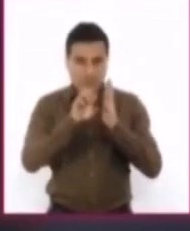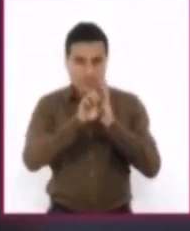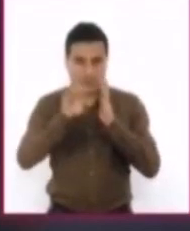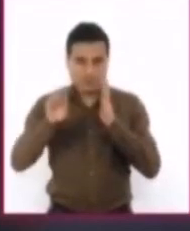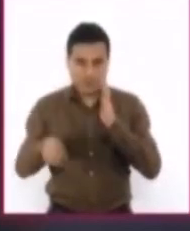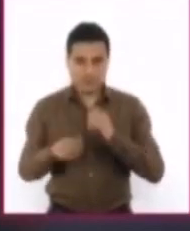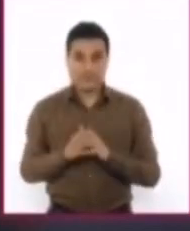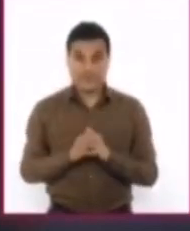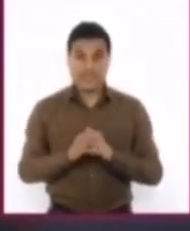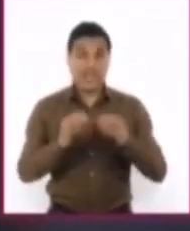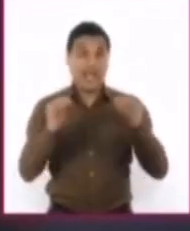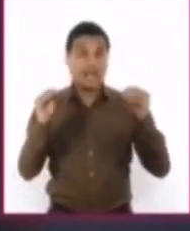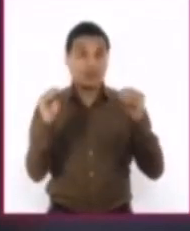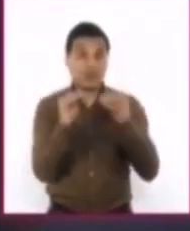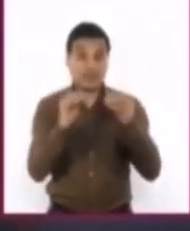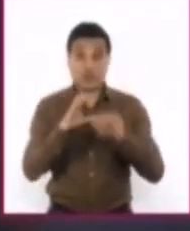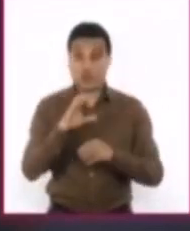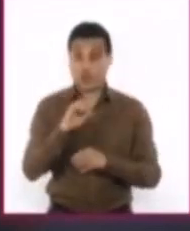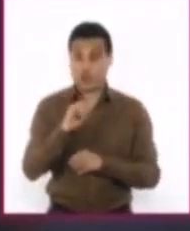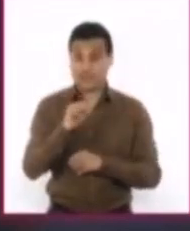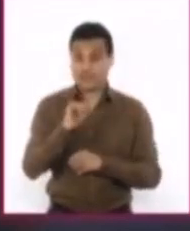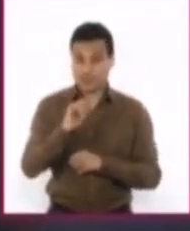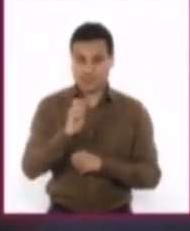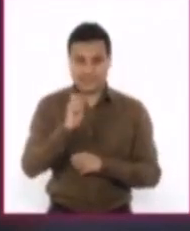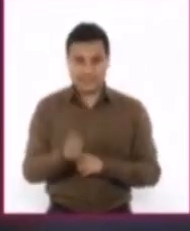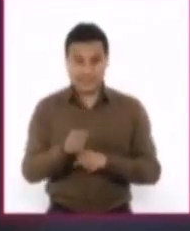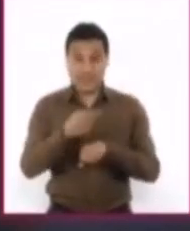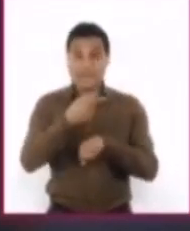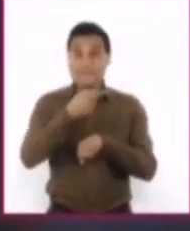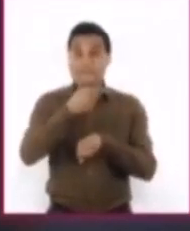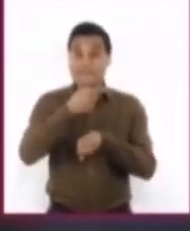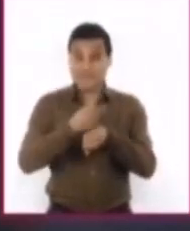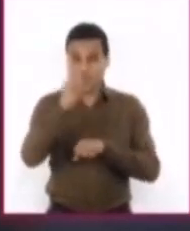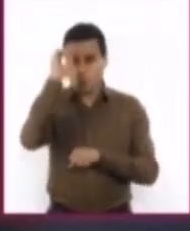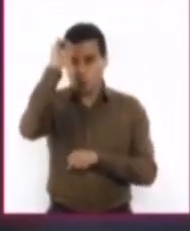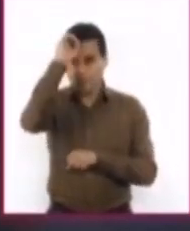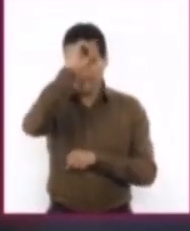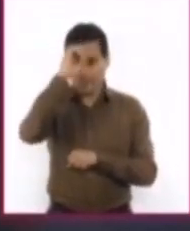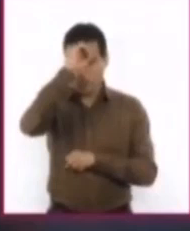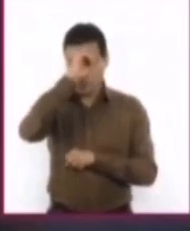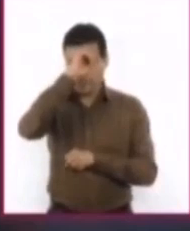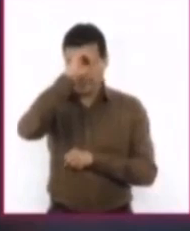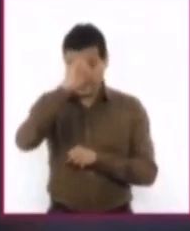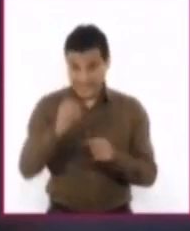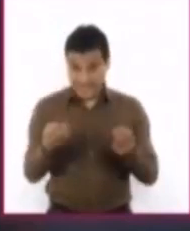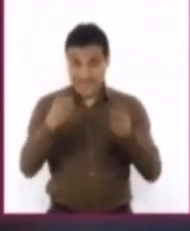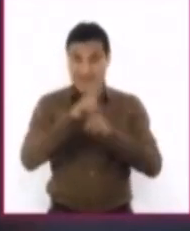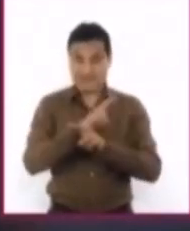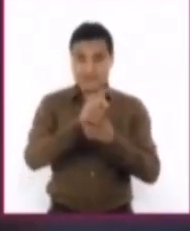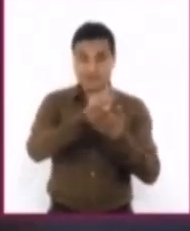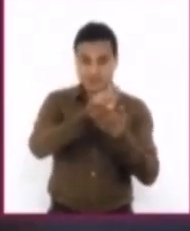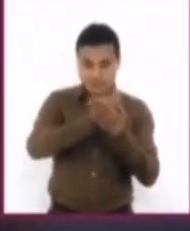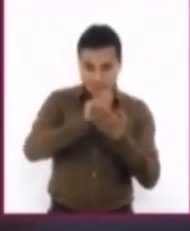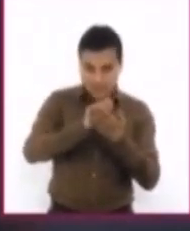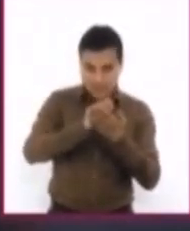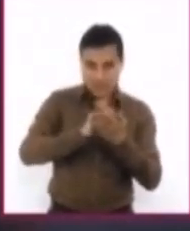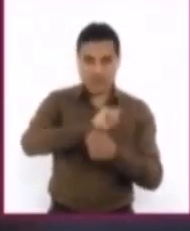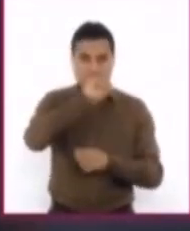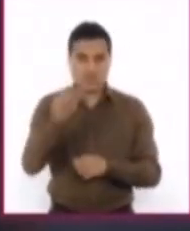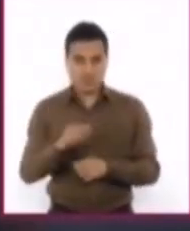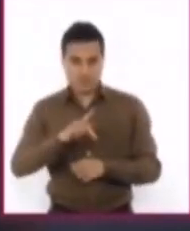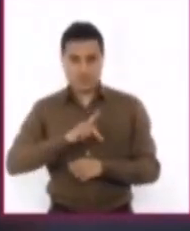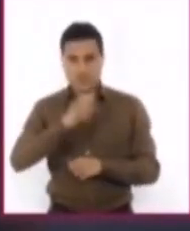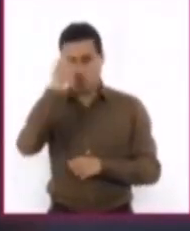concesión, primero se coloca una opinión contraria a la que se quiere defender y después se rechaza con un argumento